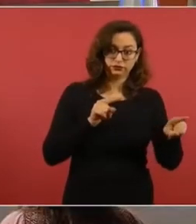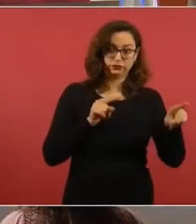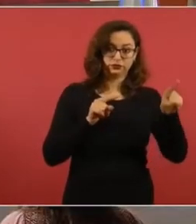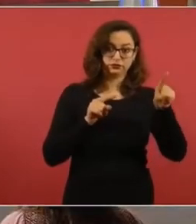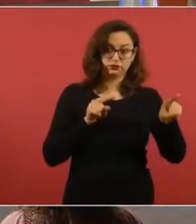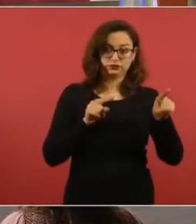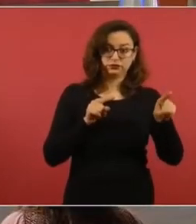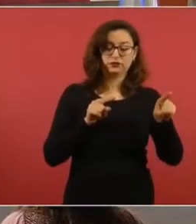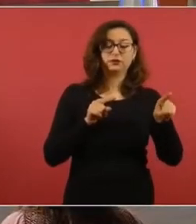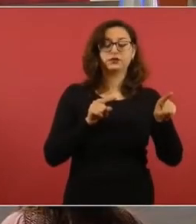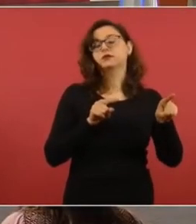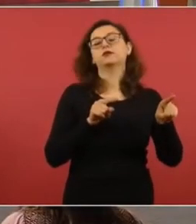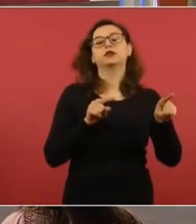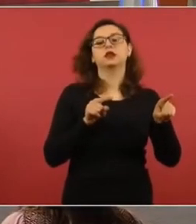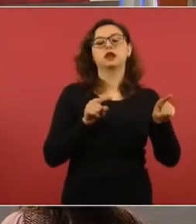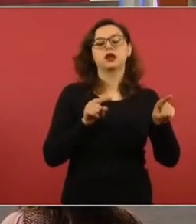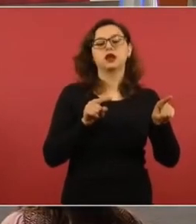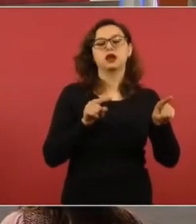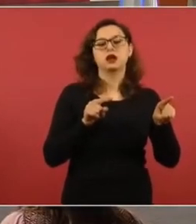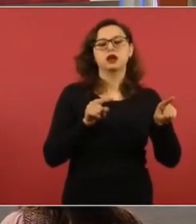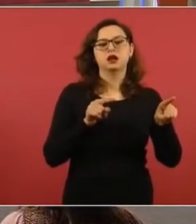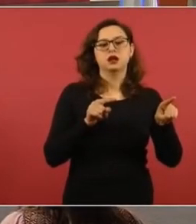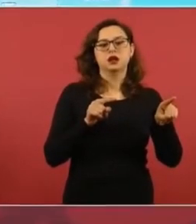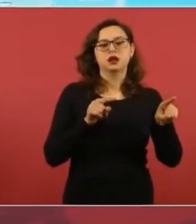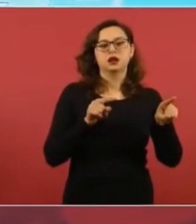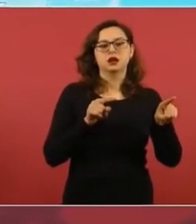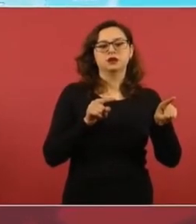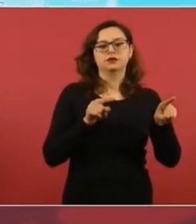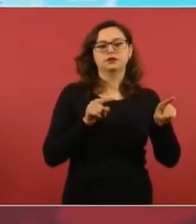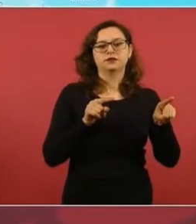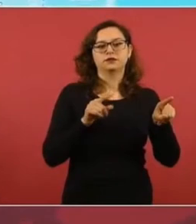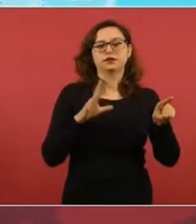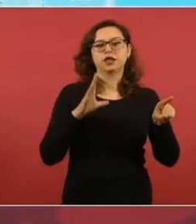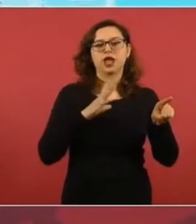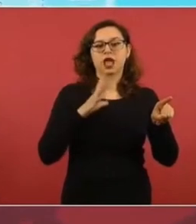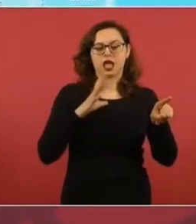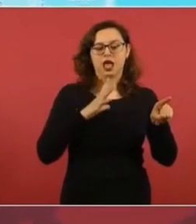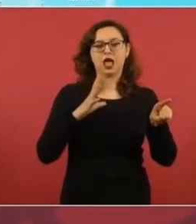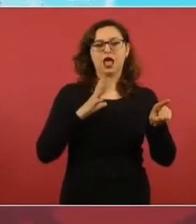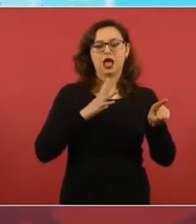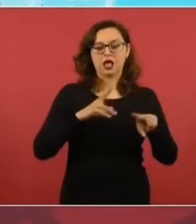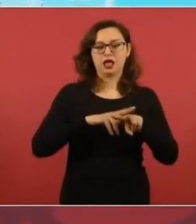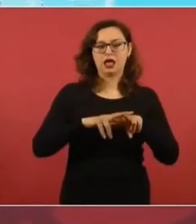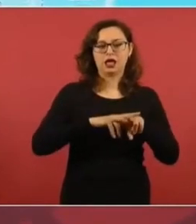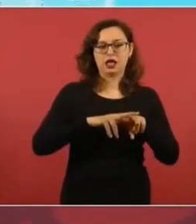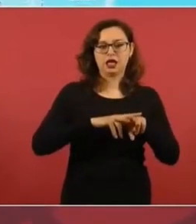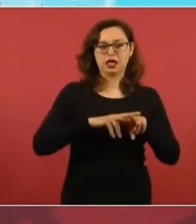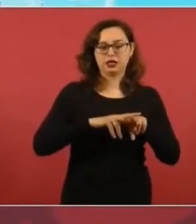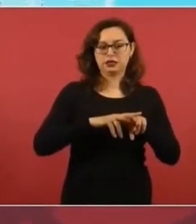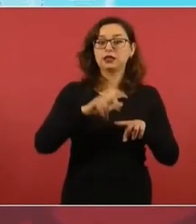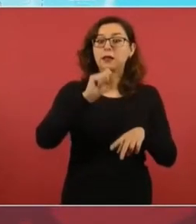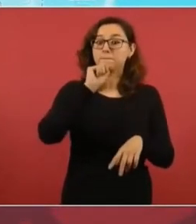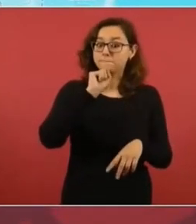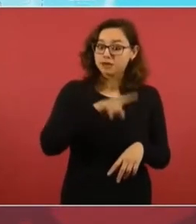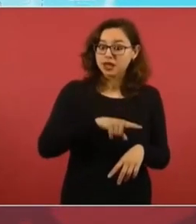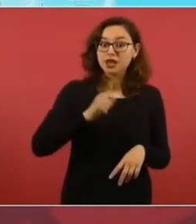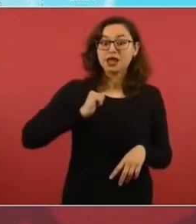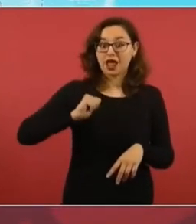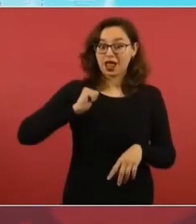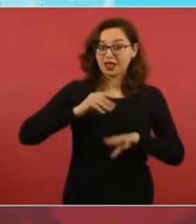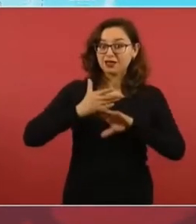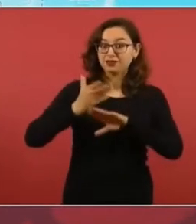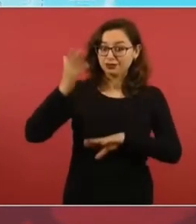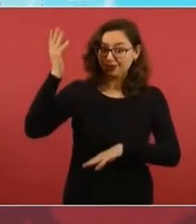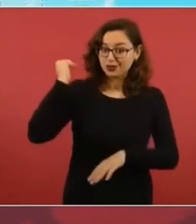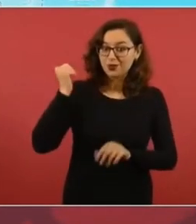Hay un ramal que es del tren del sureste, del que hablamos,